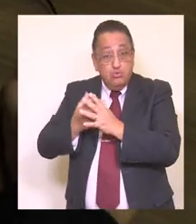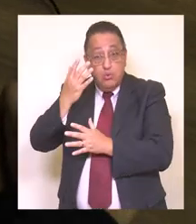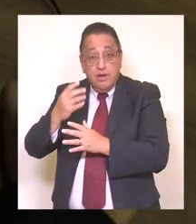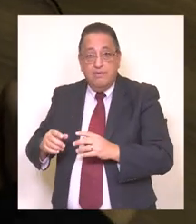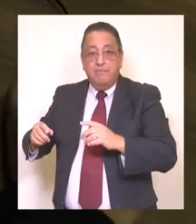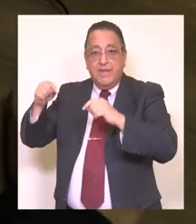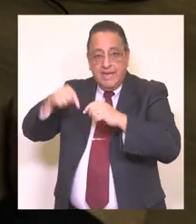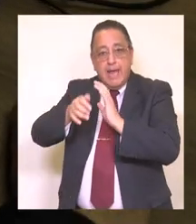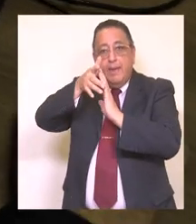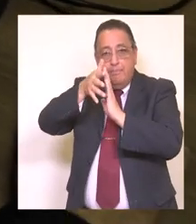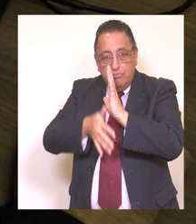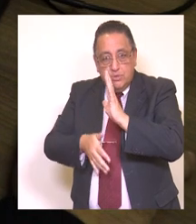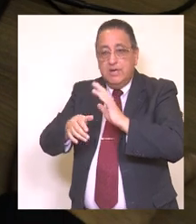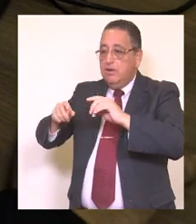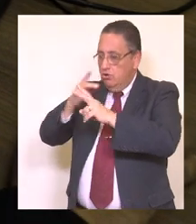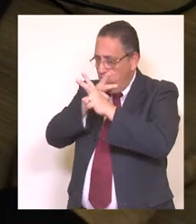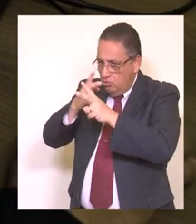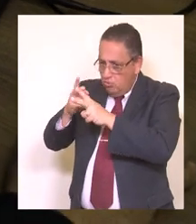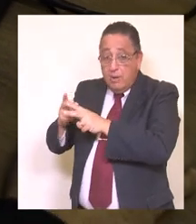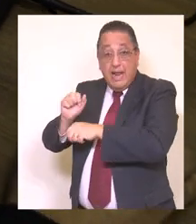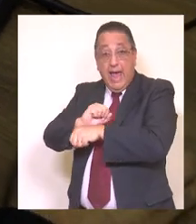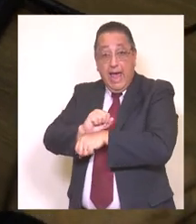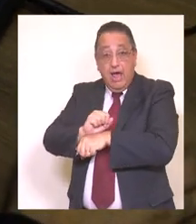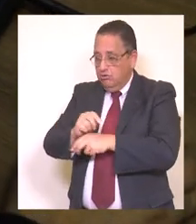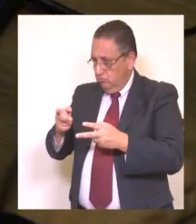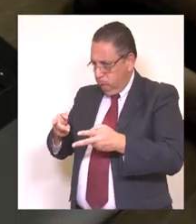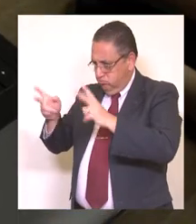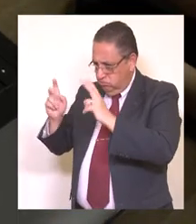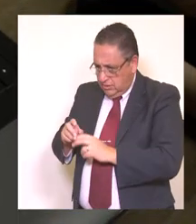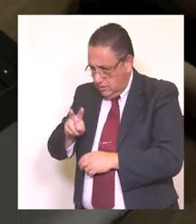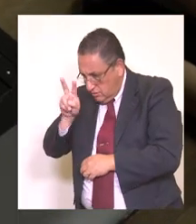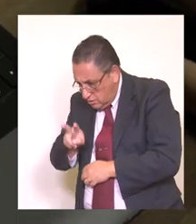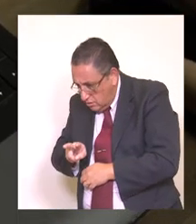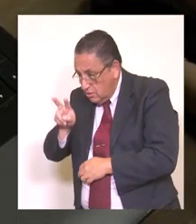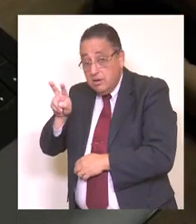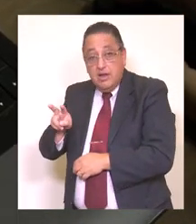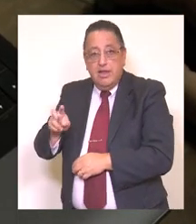le dimos a conocer esta necesidad a las autoridades de ese entonces.